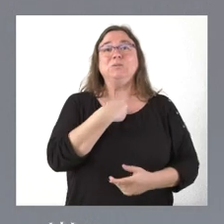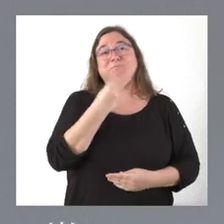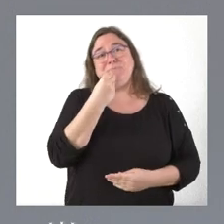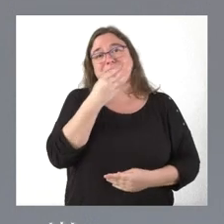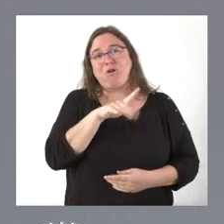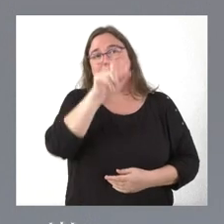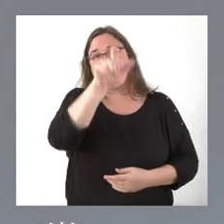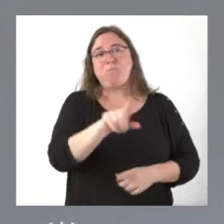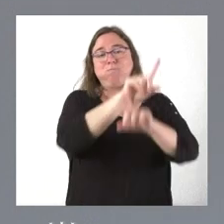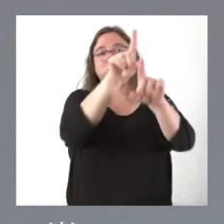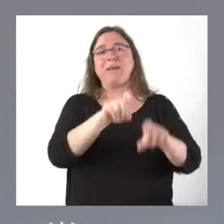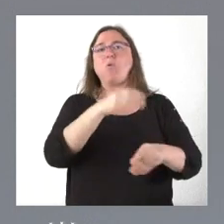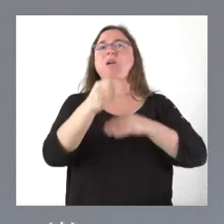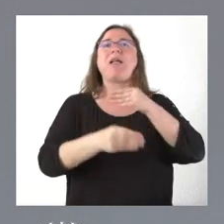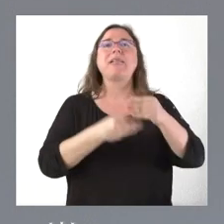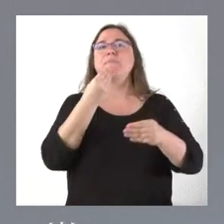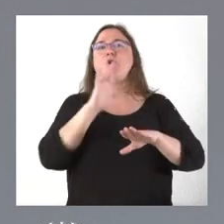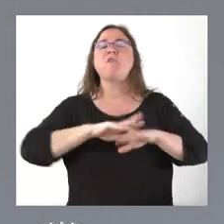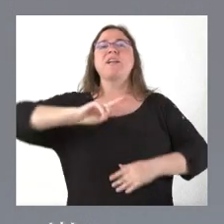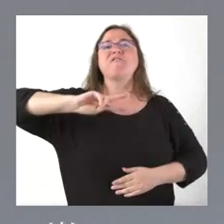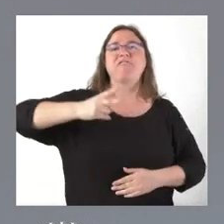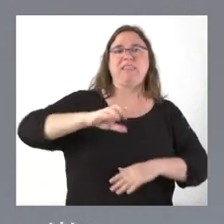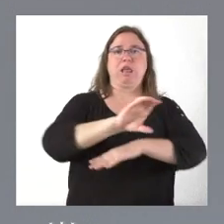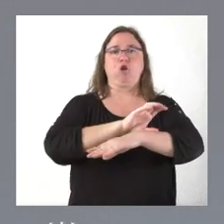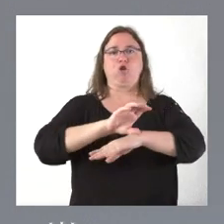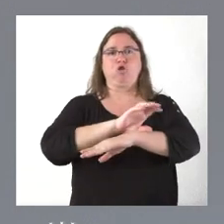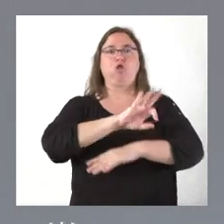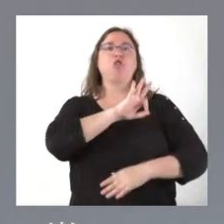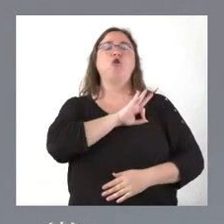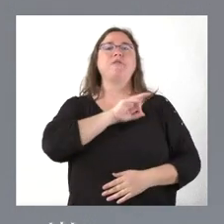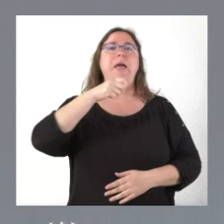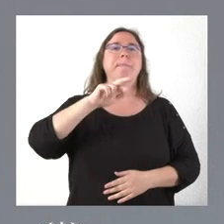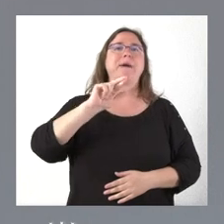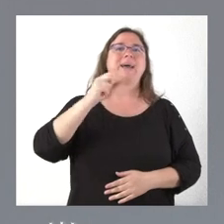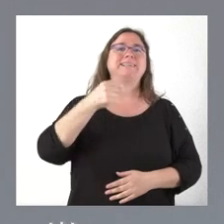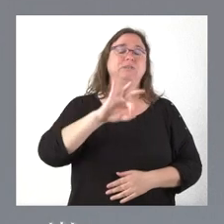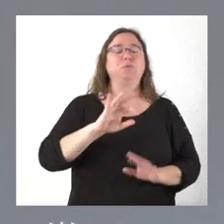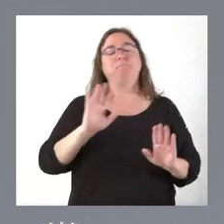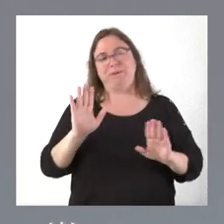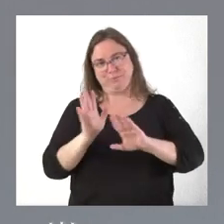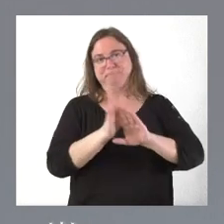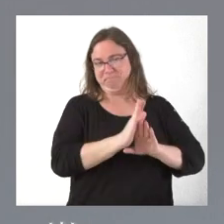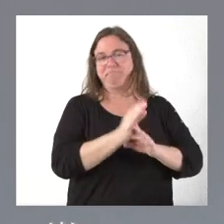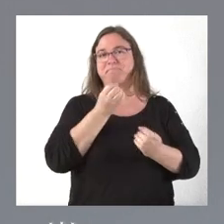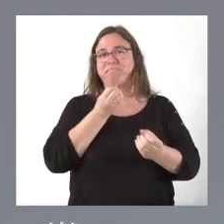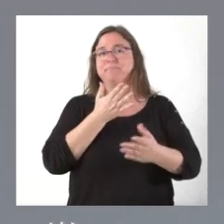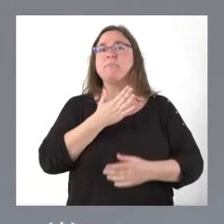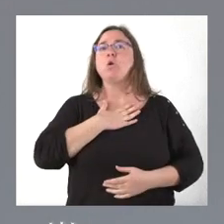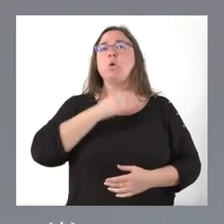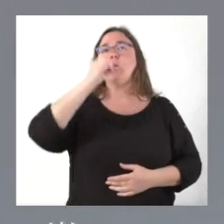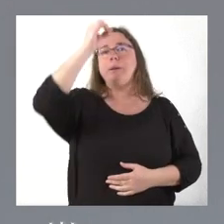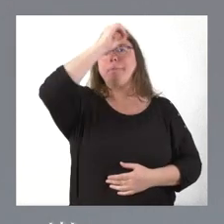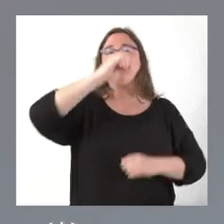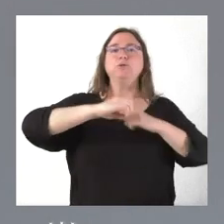debe usted trasladar a la viceconsejera, doña Mar Sancho, pero, dicho esto, a me parece que Mar